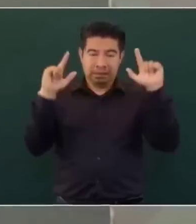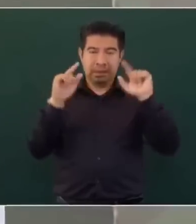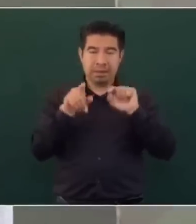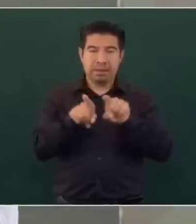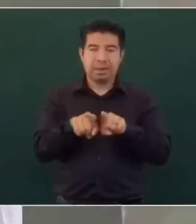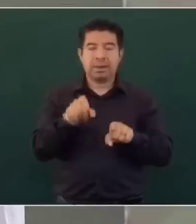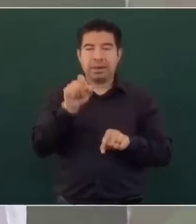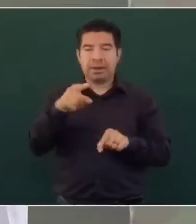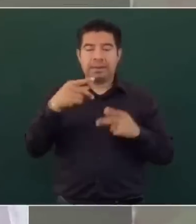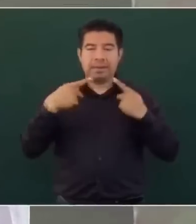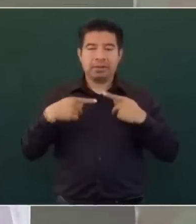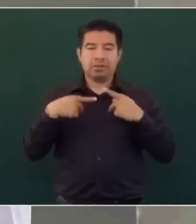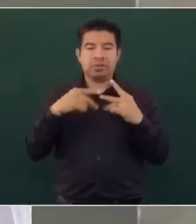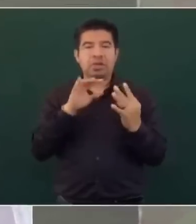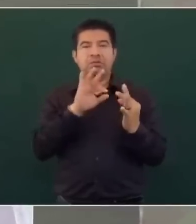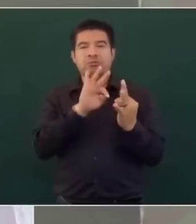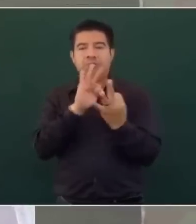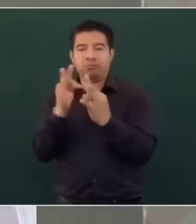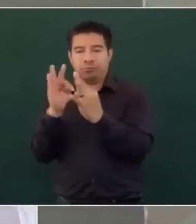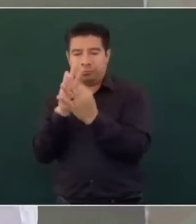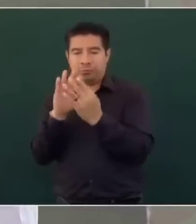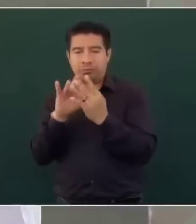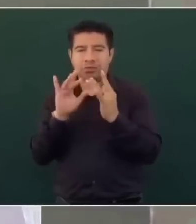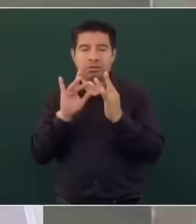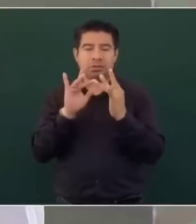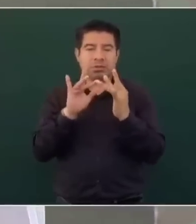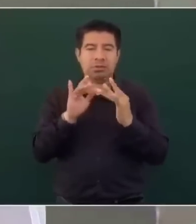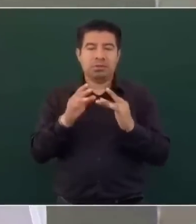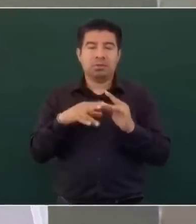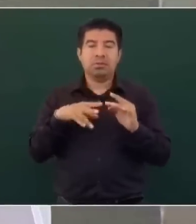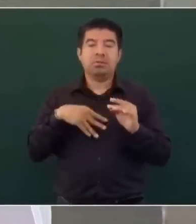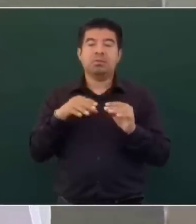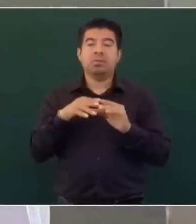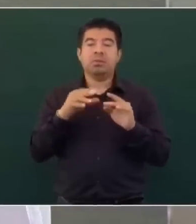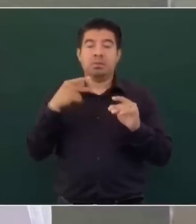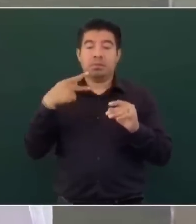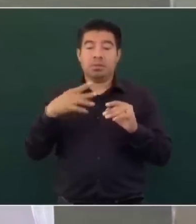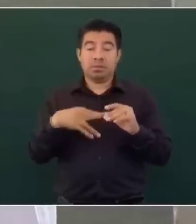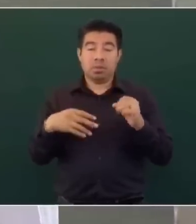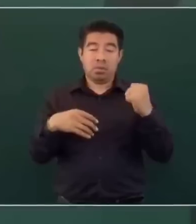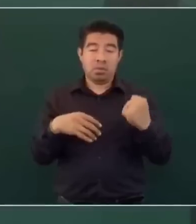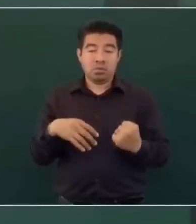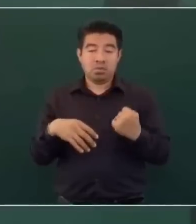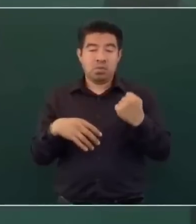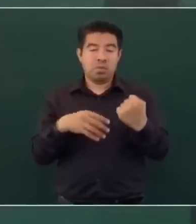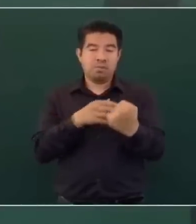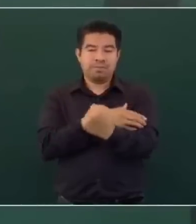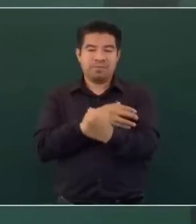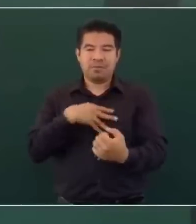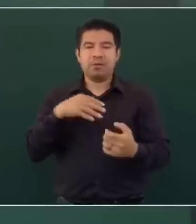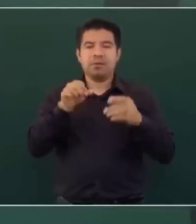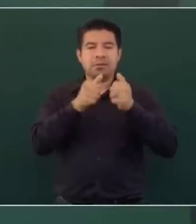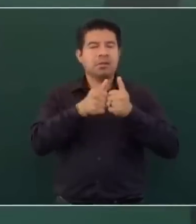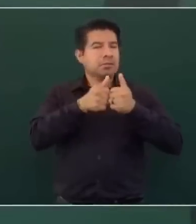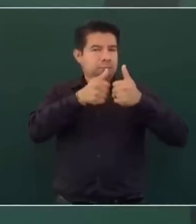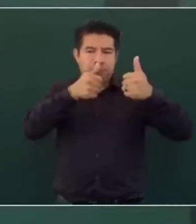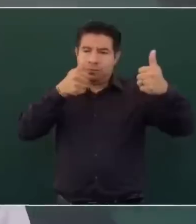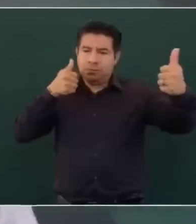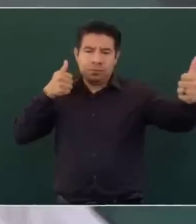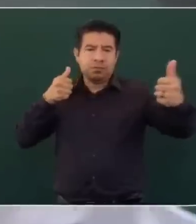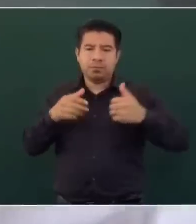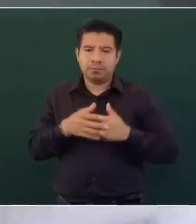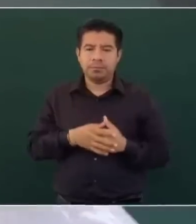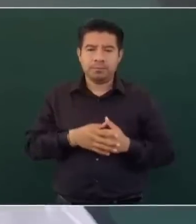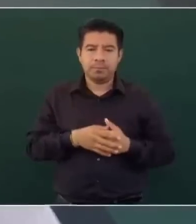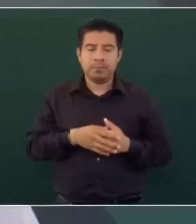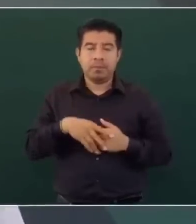a la gente, distantes a pueblo. No, estén los sábados.